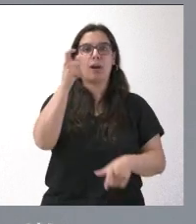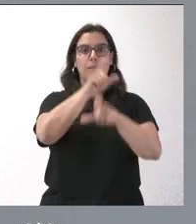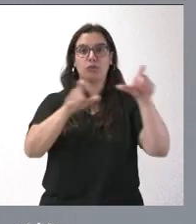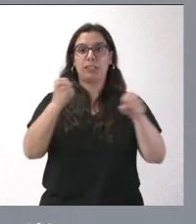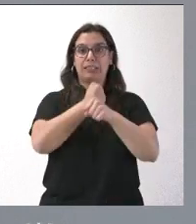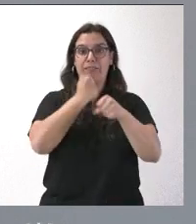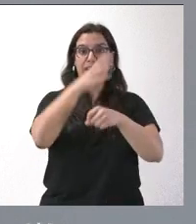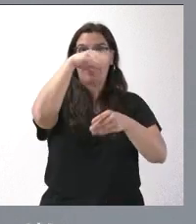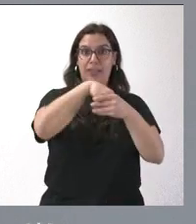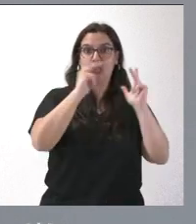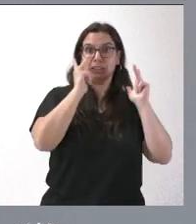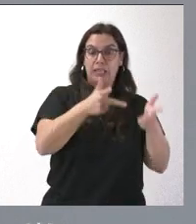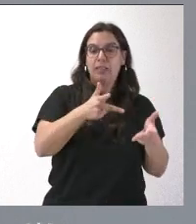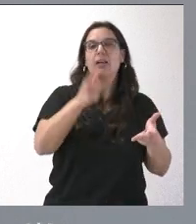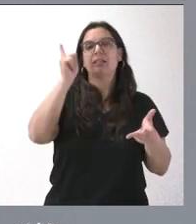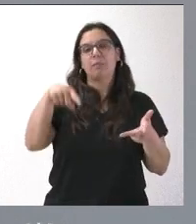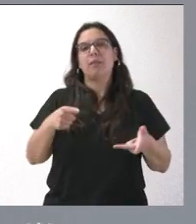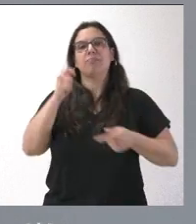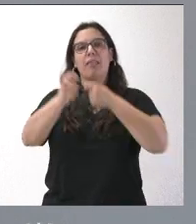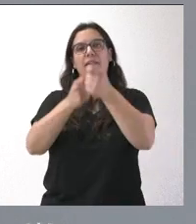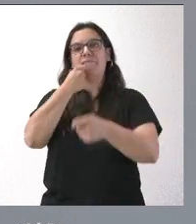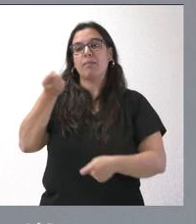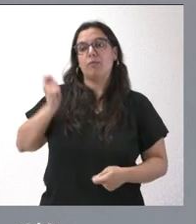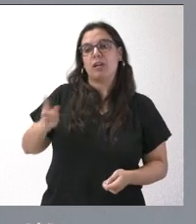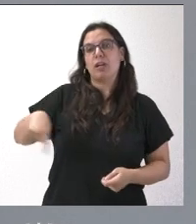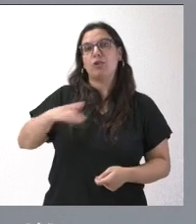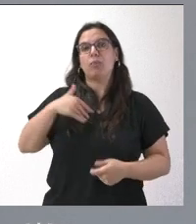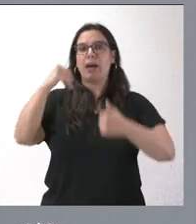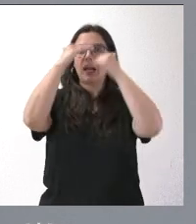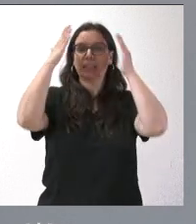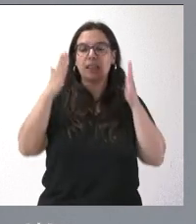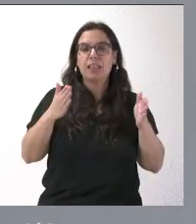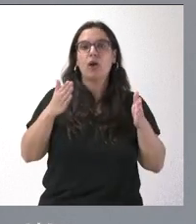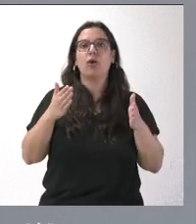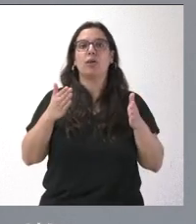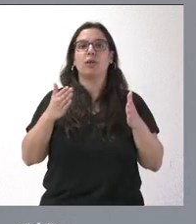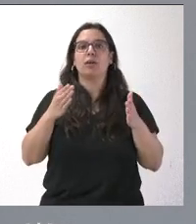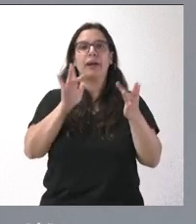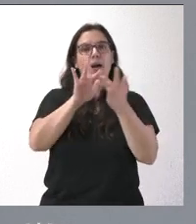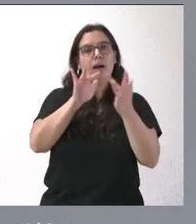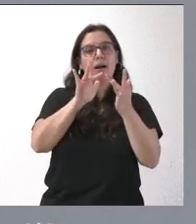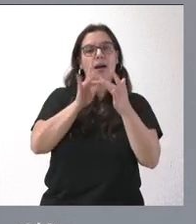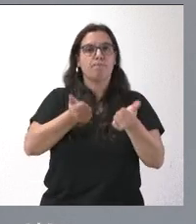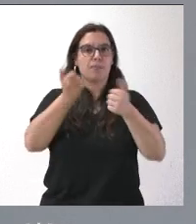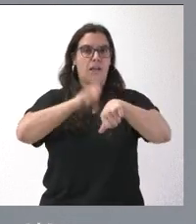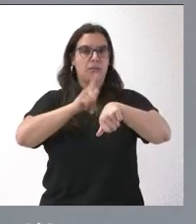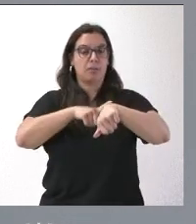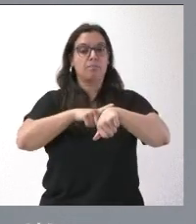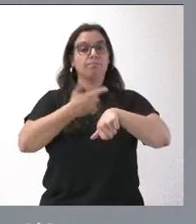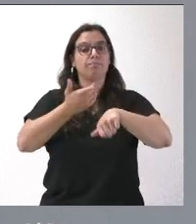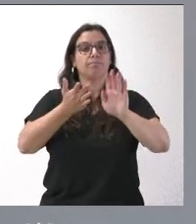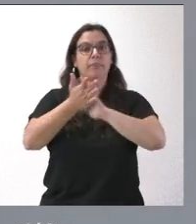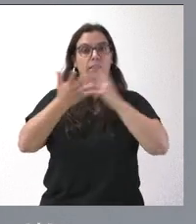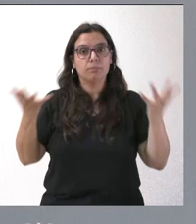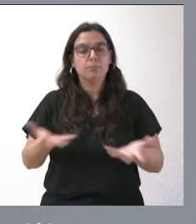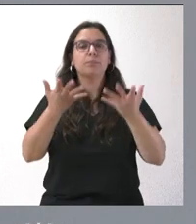y va a permitir también que los profesionales puedan dedicar más tiempo a la atención de interacción con los usuarios, lo que va a contribuir a la